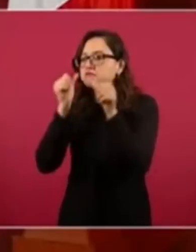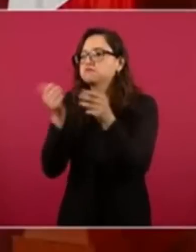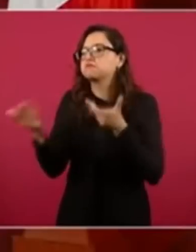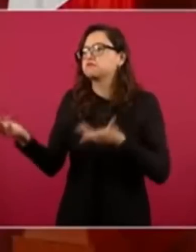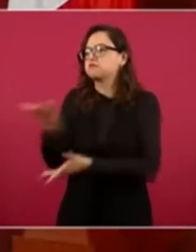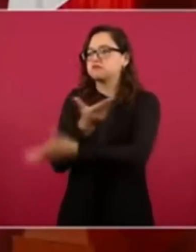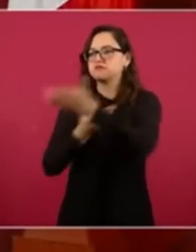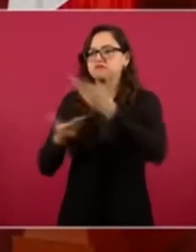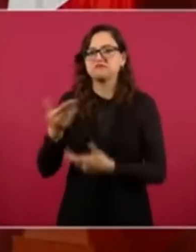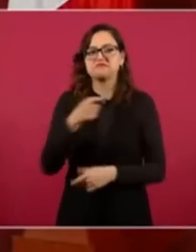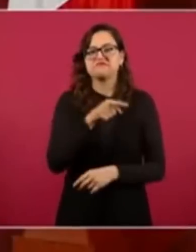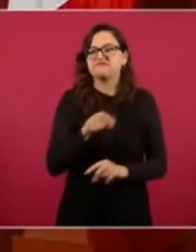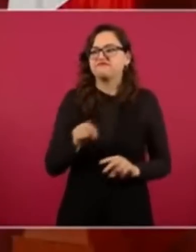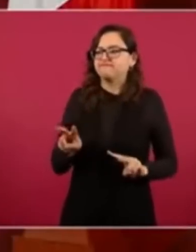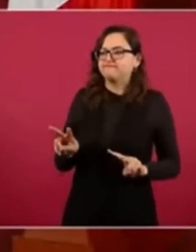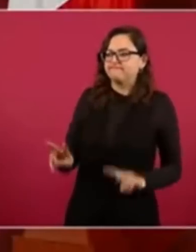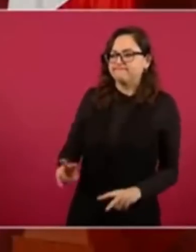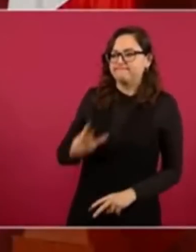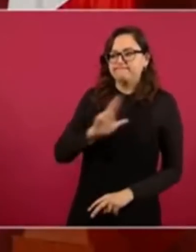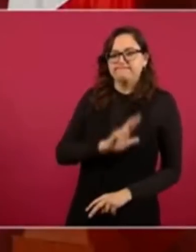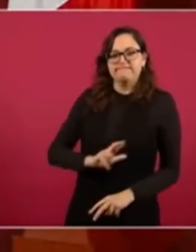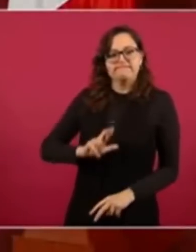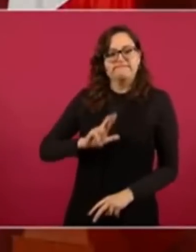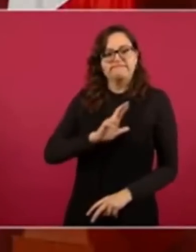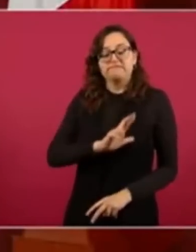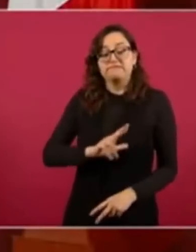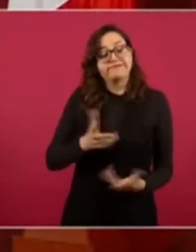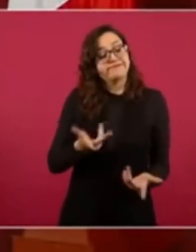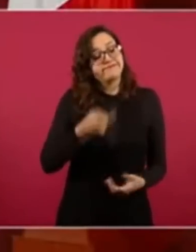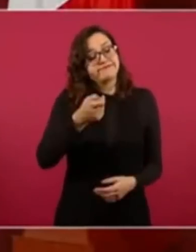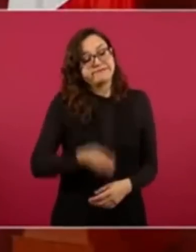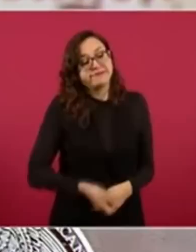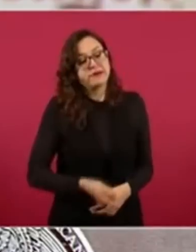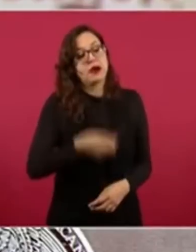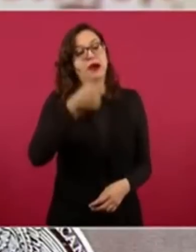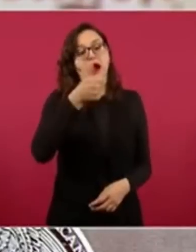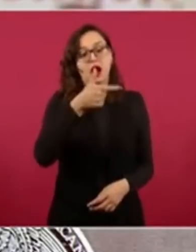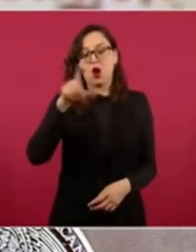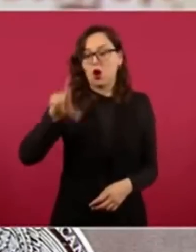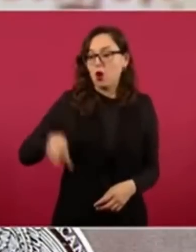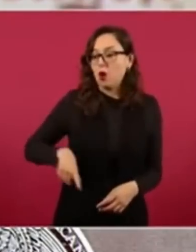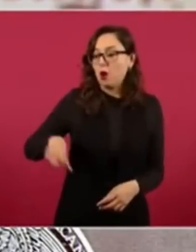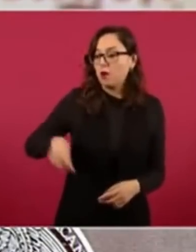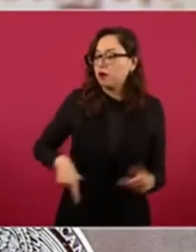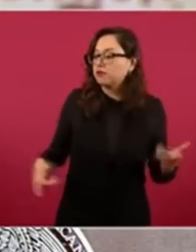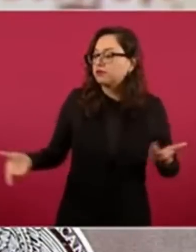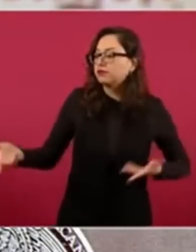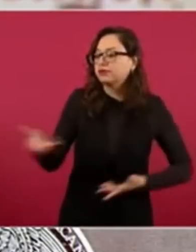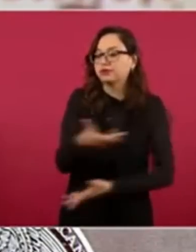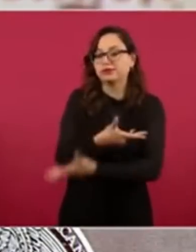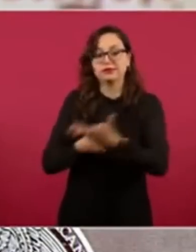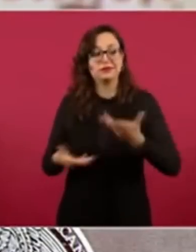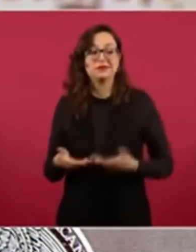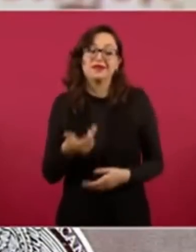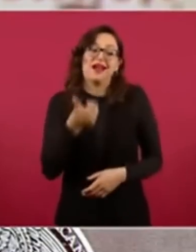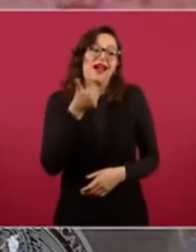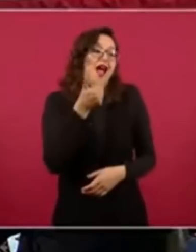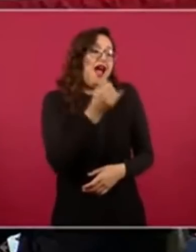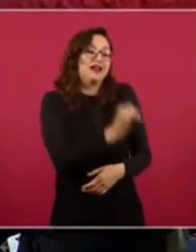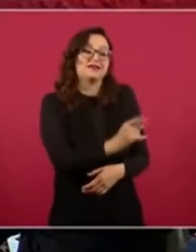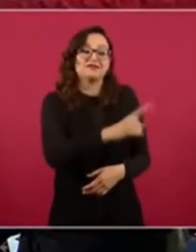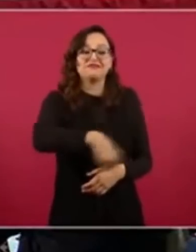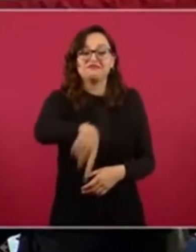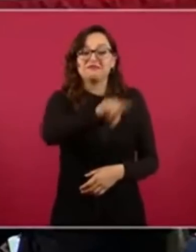ocurrido en ningún otro gobierno. Pero ese es su nivel y dejamos que usted